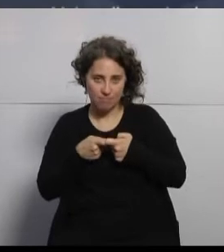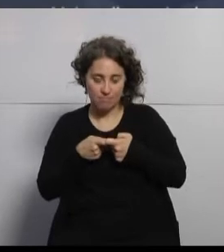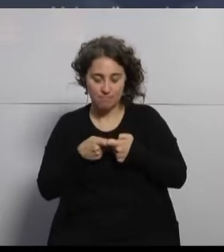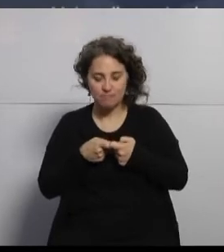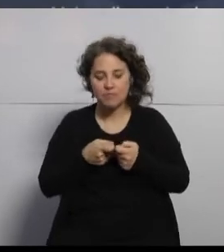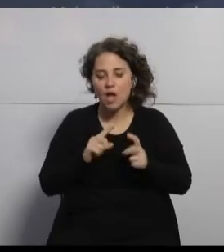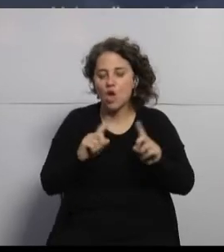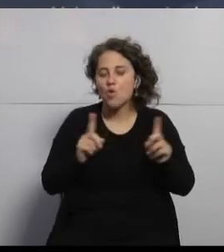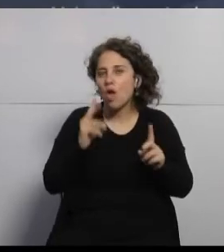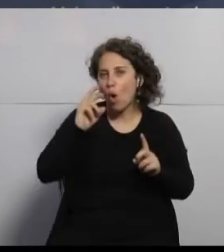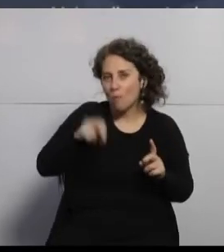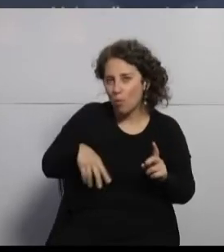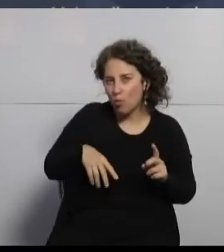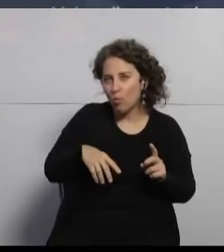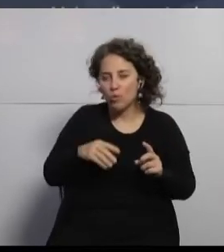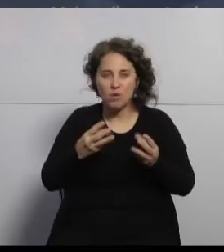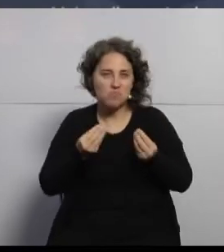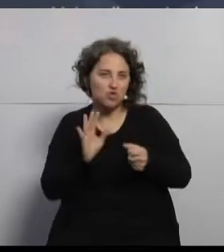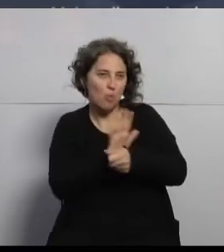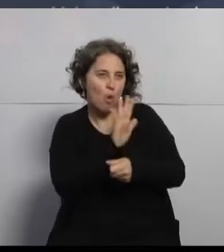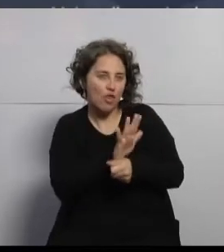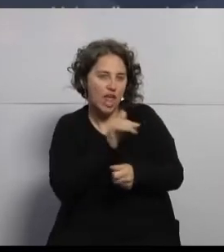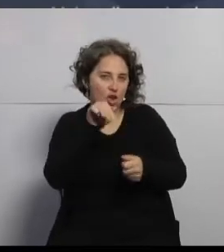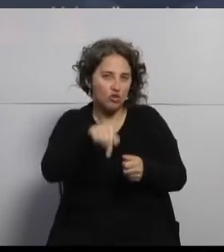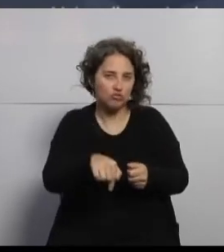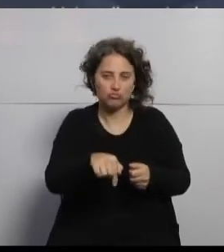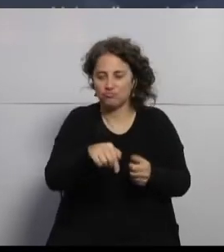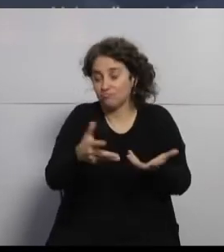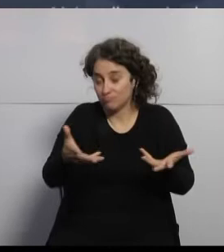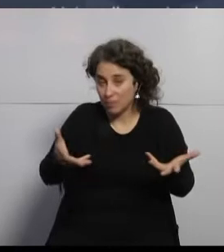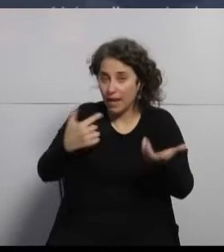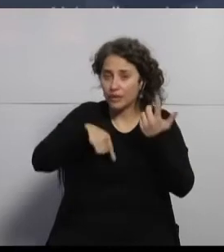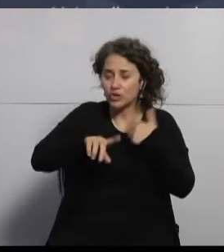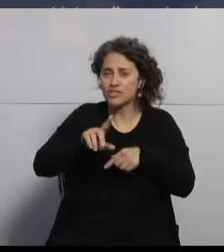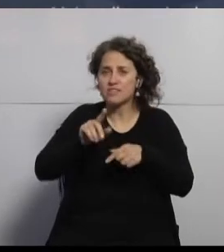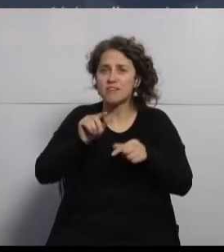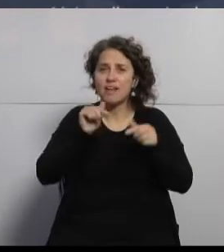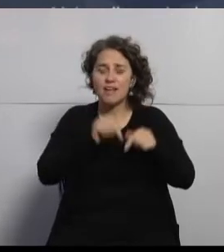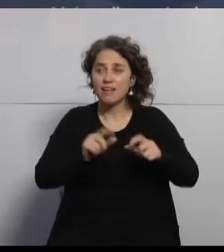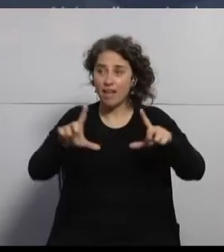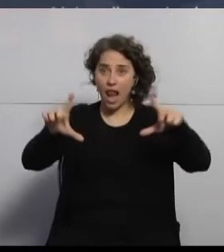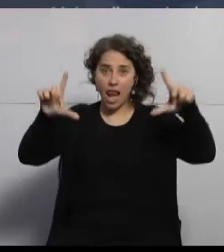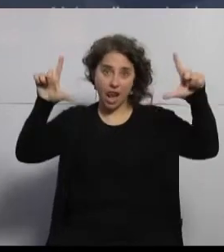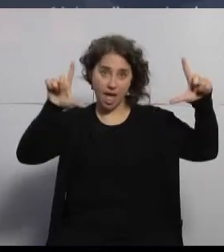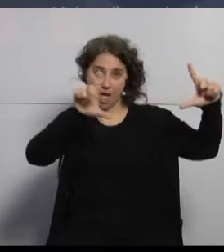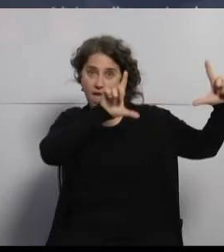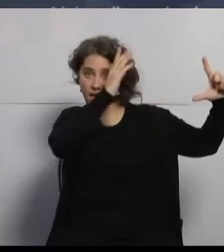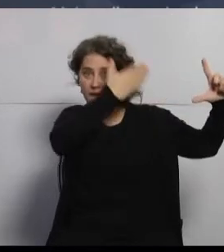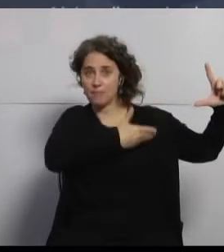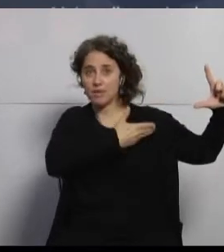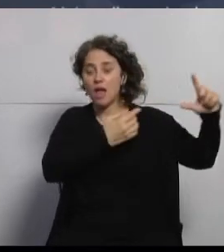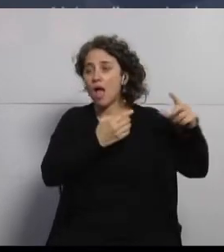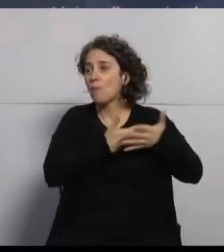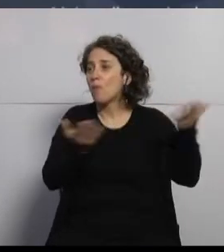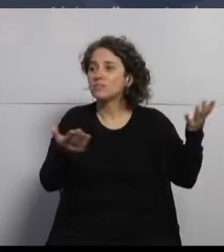No es común en muchos de nuestros modelos, hoy en día, pues, alrededor de eso. Entonces, esta lámina muestra